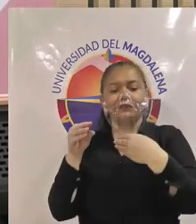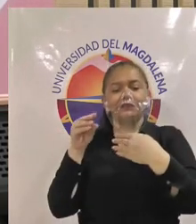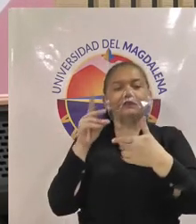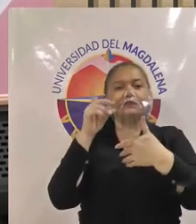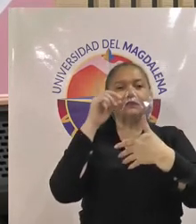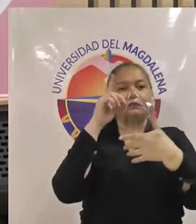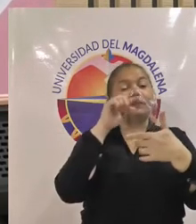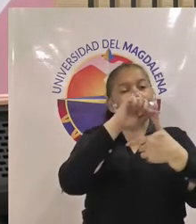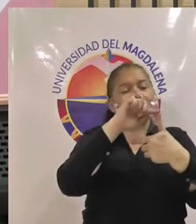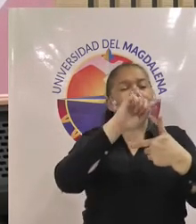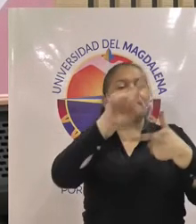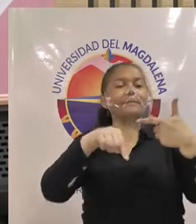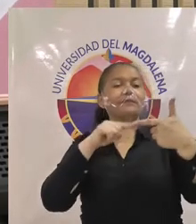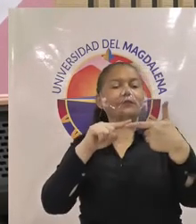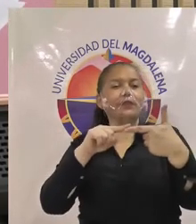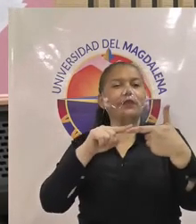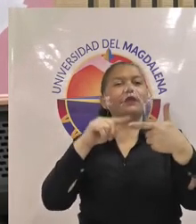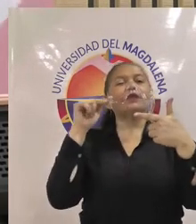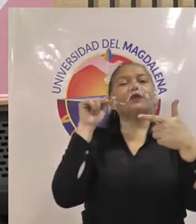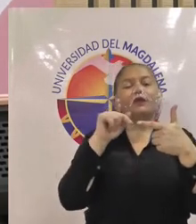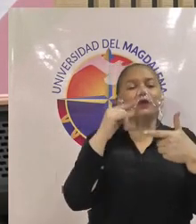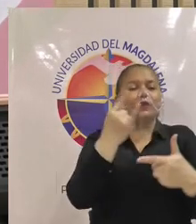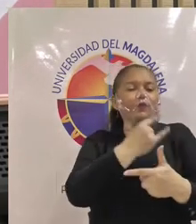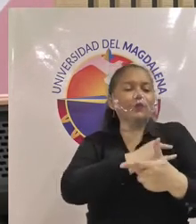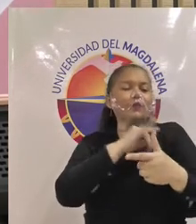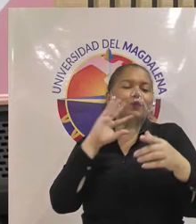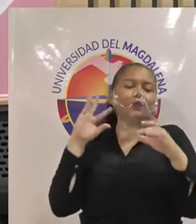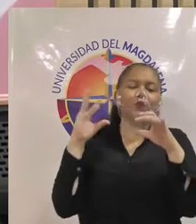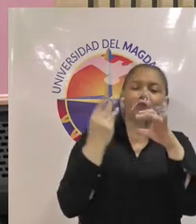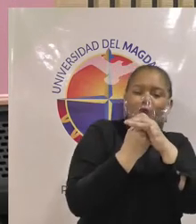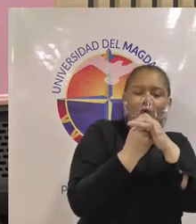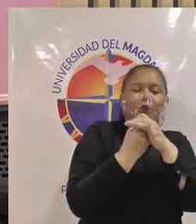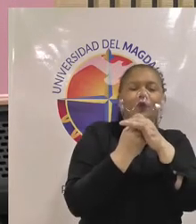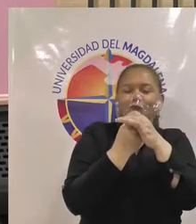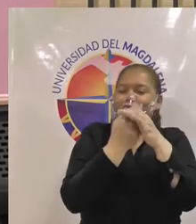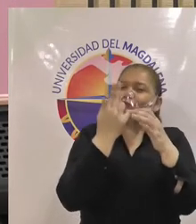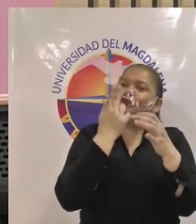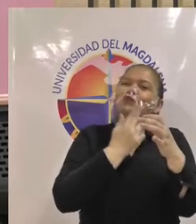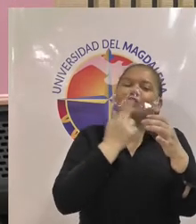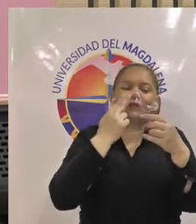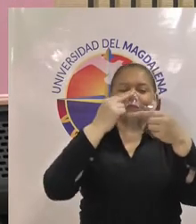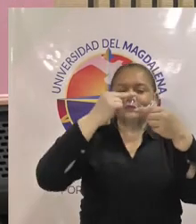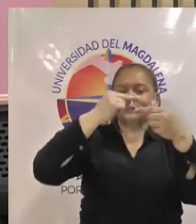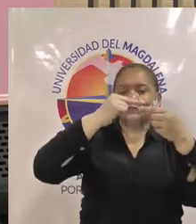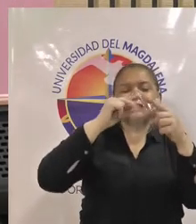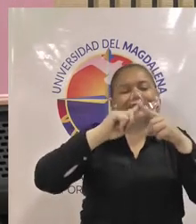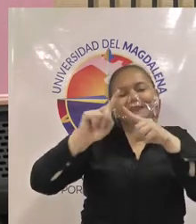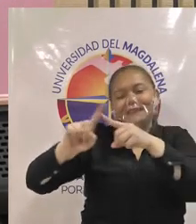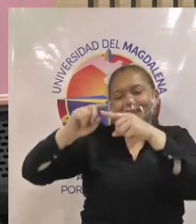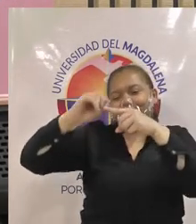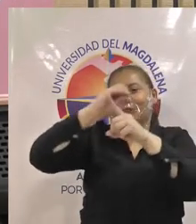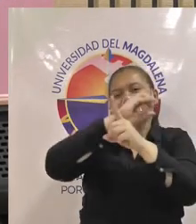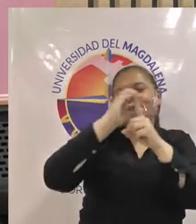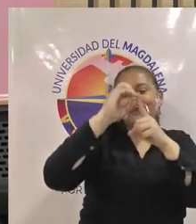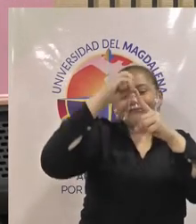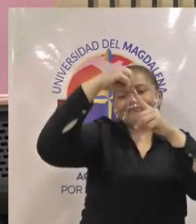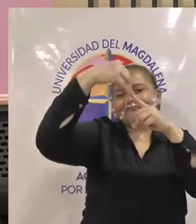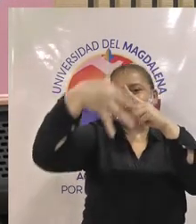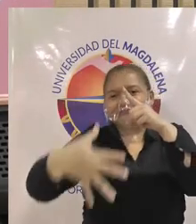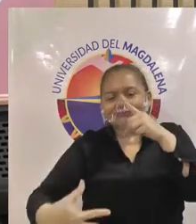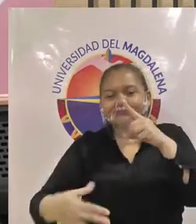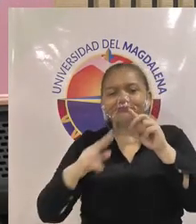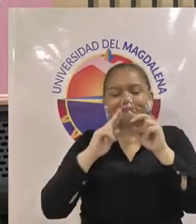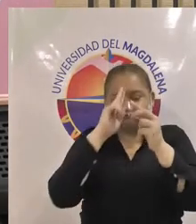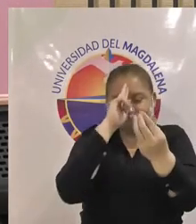segundo que le corresponde es universidad comprometida con la inclusión la interculturalidad y la